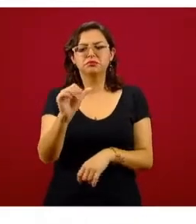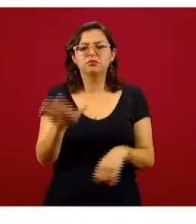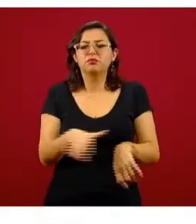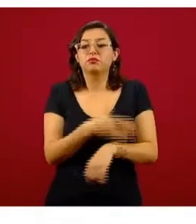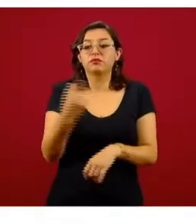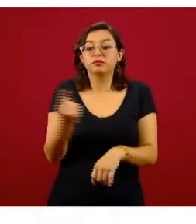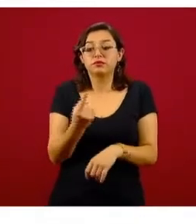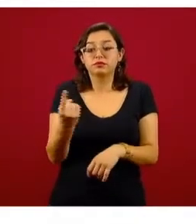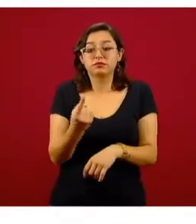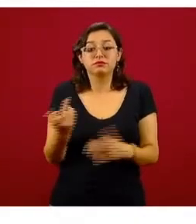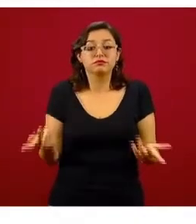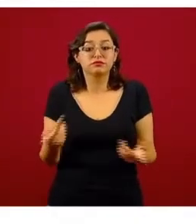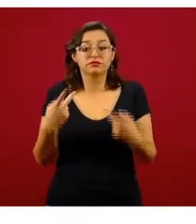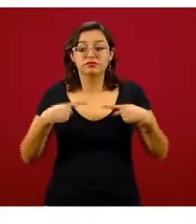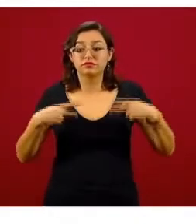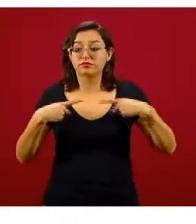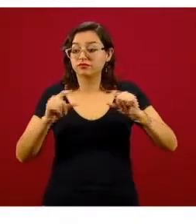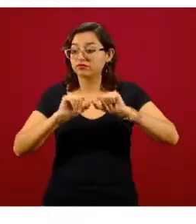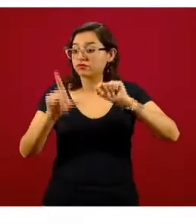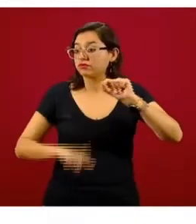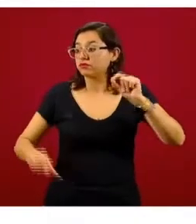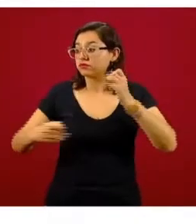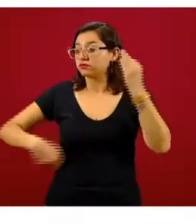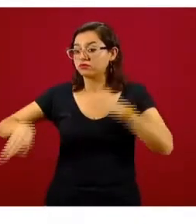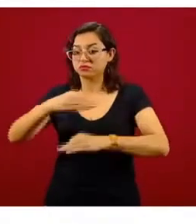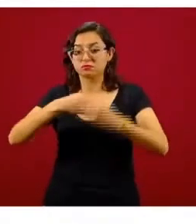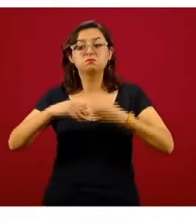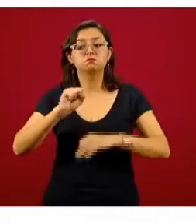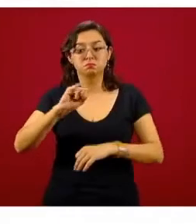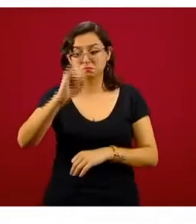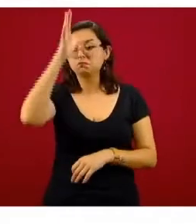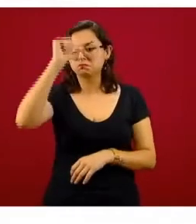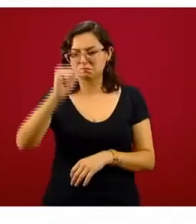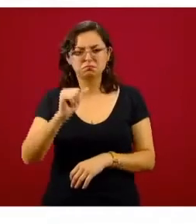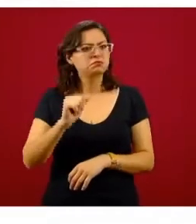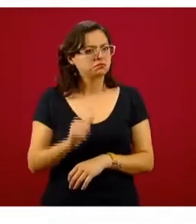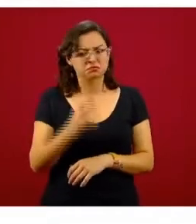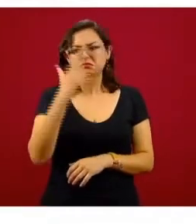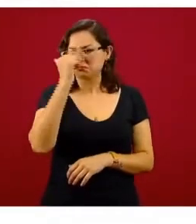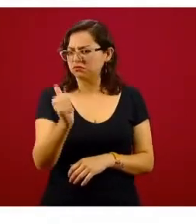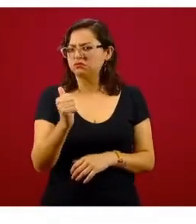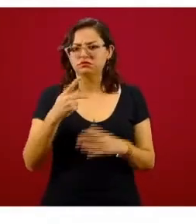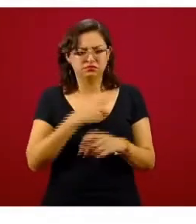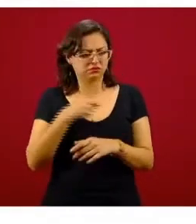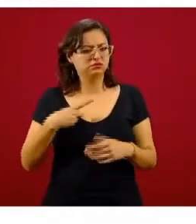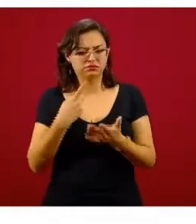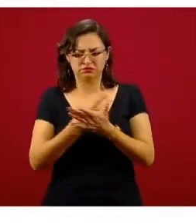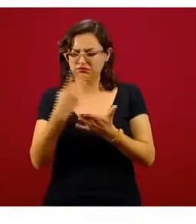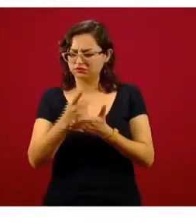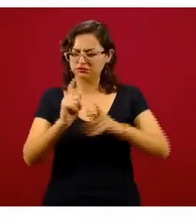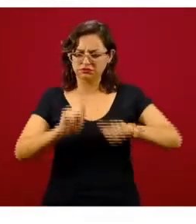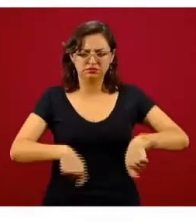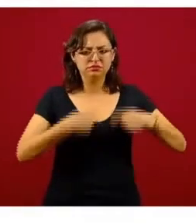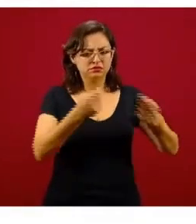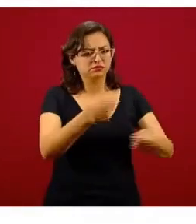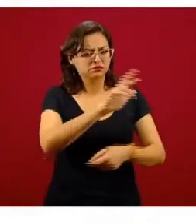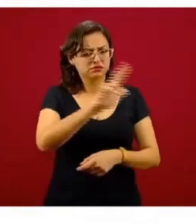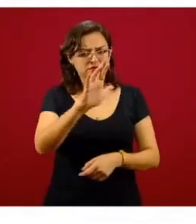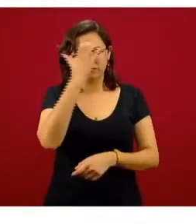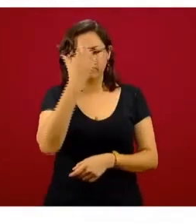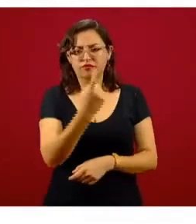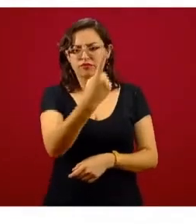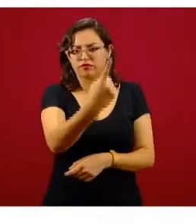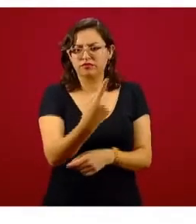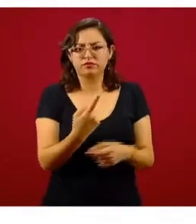que ser un gran consenso nacional, un acuerdo en donde todos estamos completamente entregados al reconocimiento